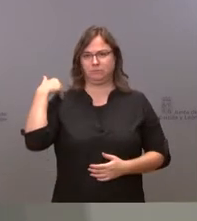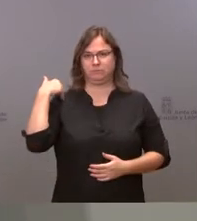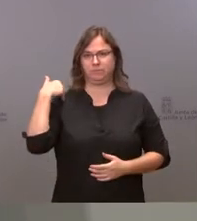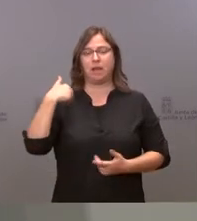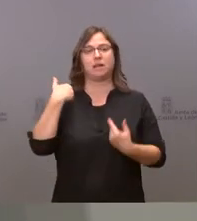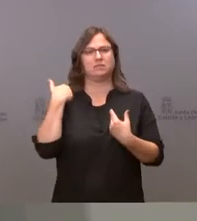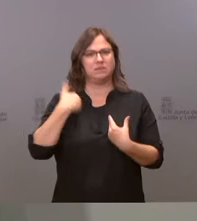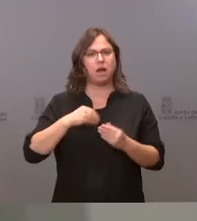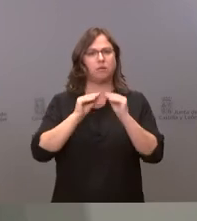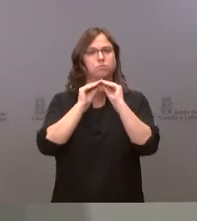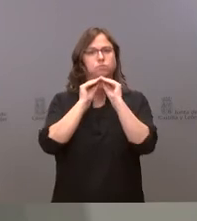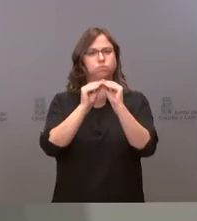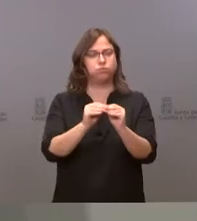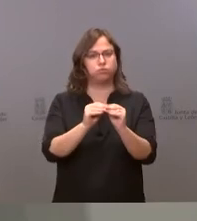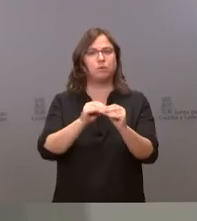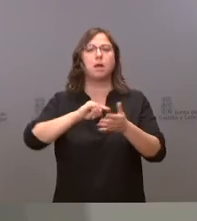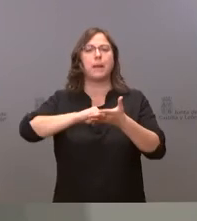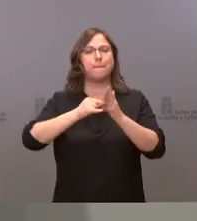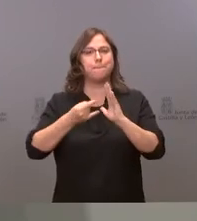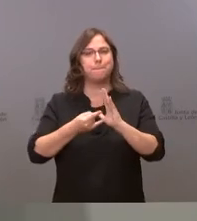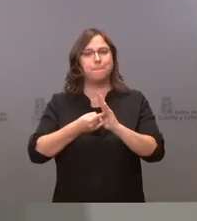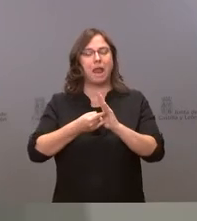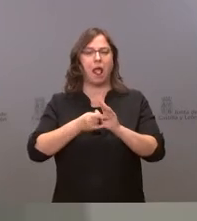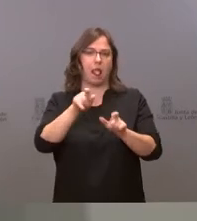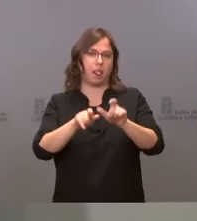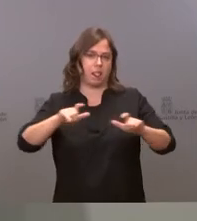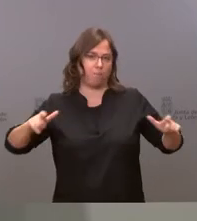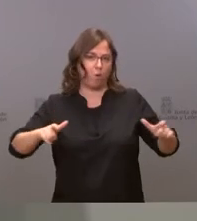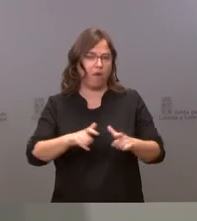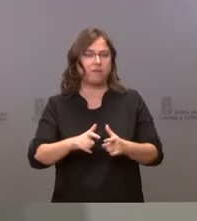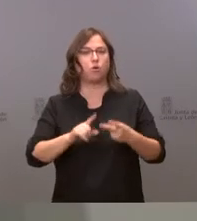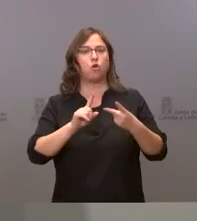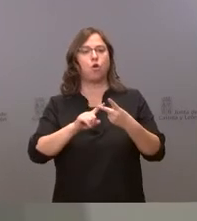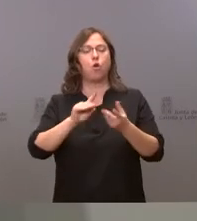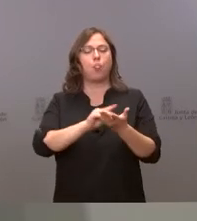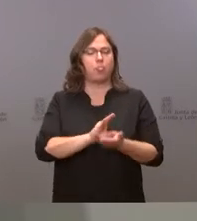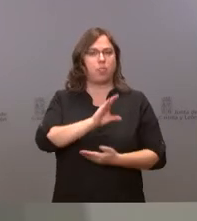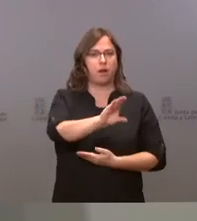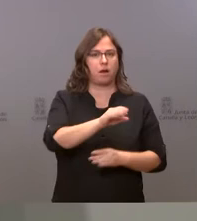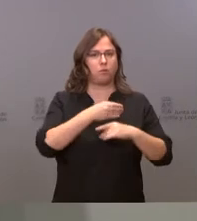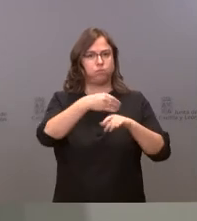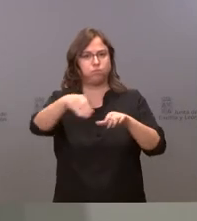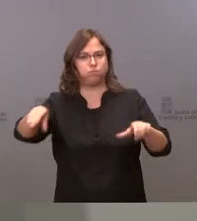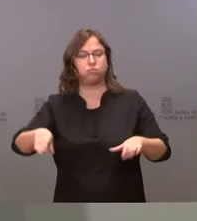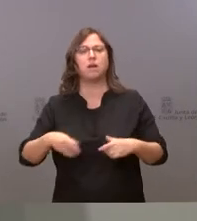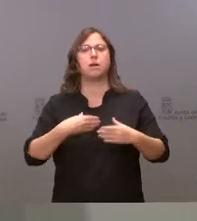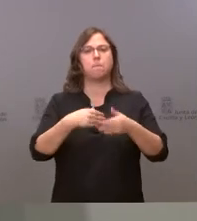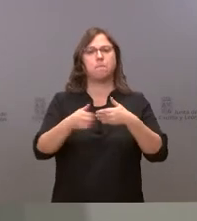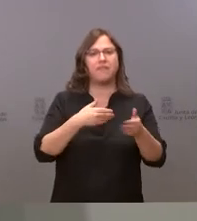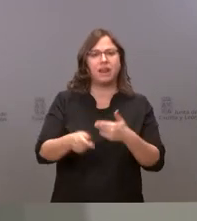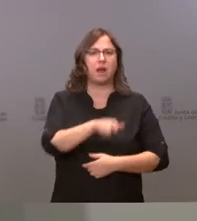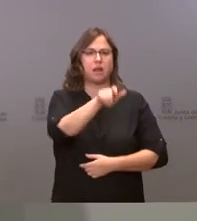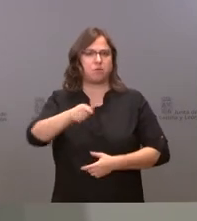elaborando los planes demográficos las dotaciones precisas las dotaciones materiales las dotaciones